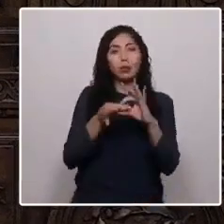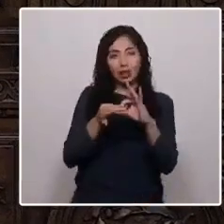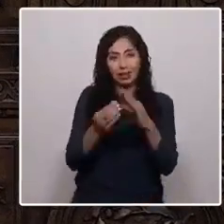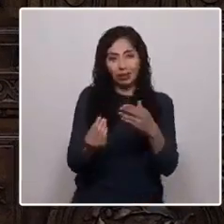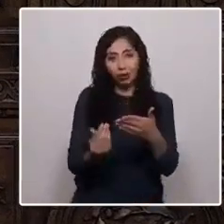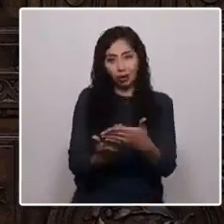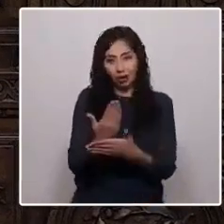Gracias. Gracias.